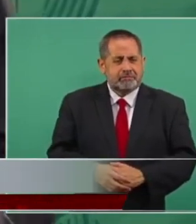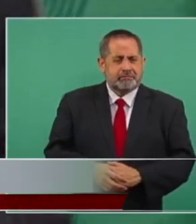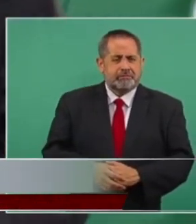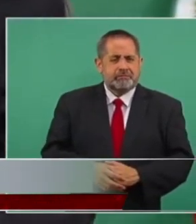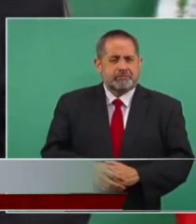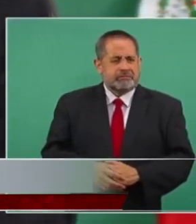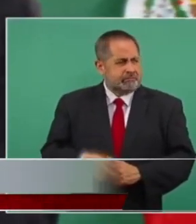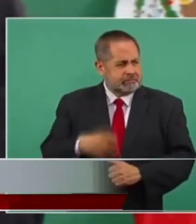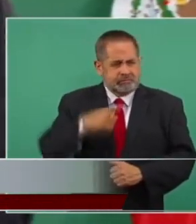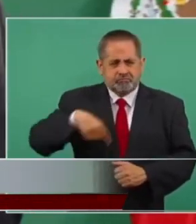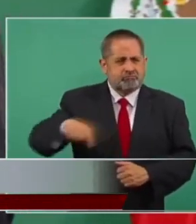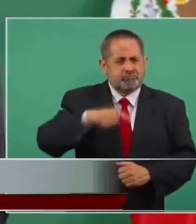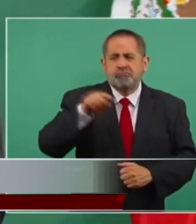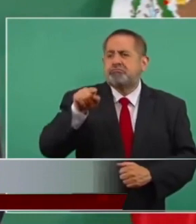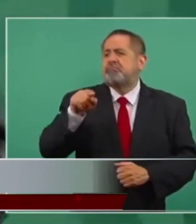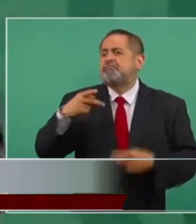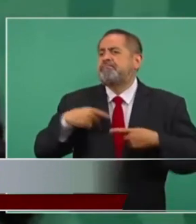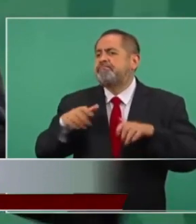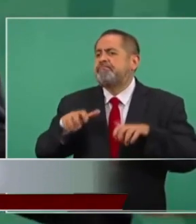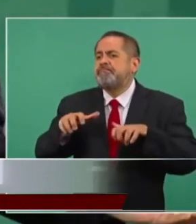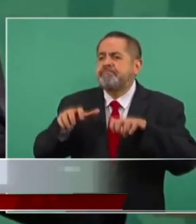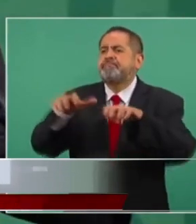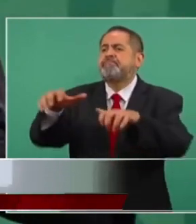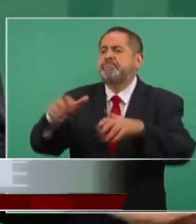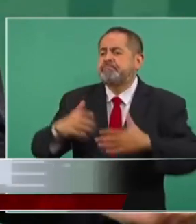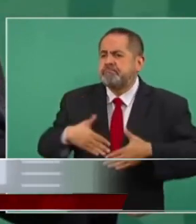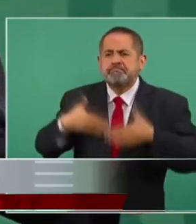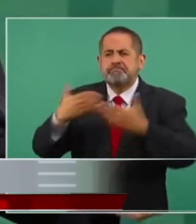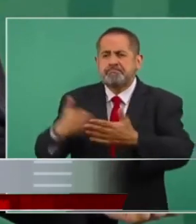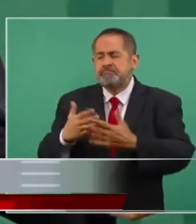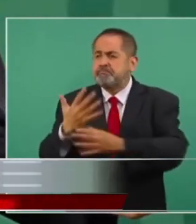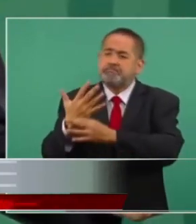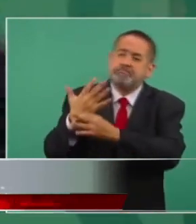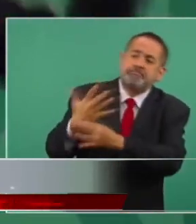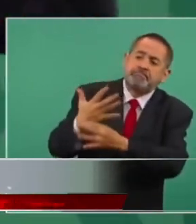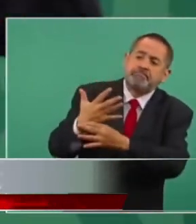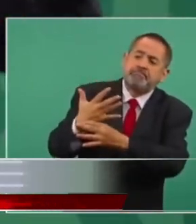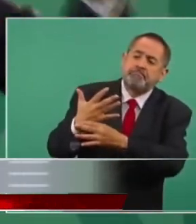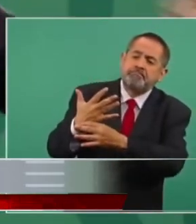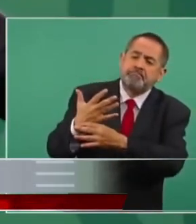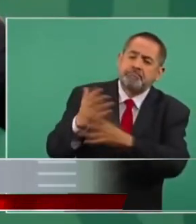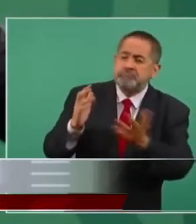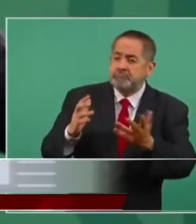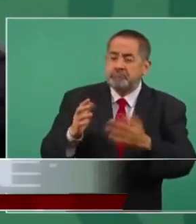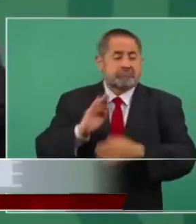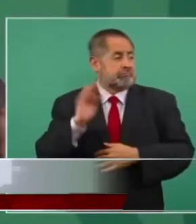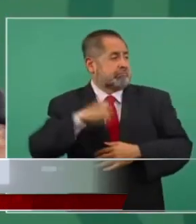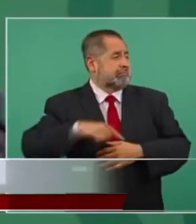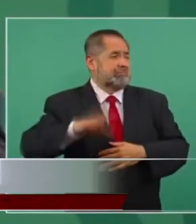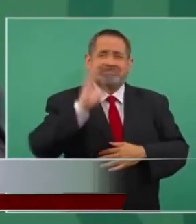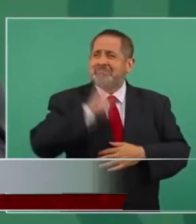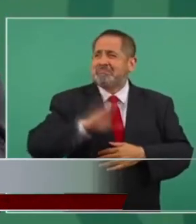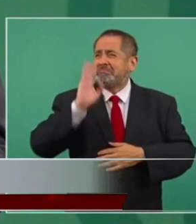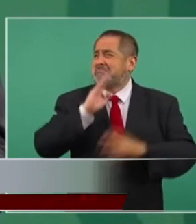tenerle confianza al pueblo y si ellos tienen la razón y si está muy mal el país